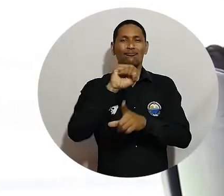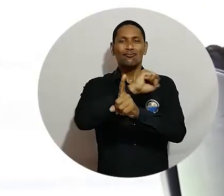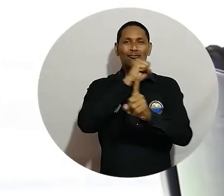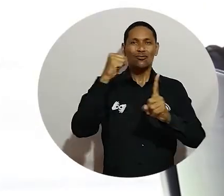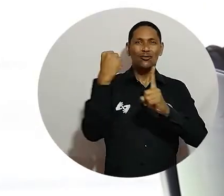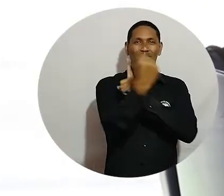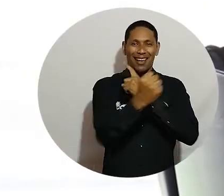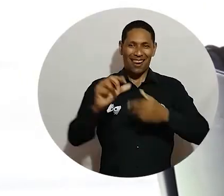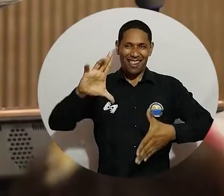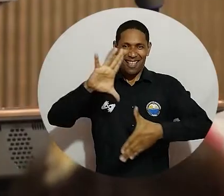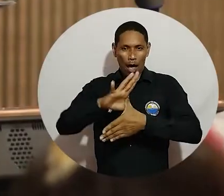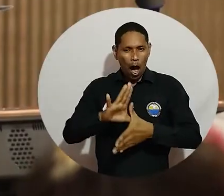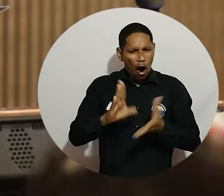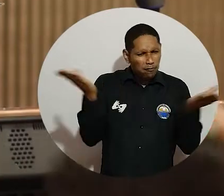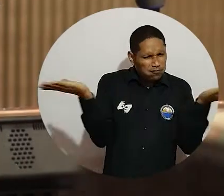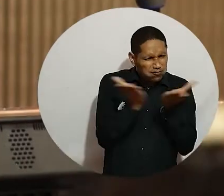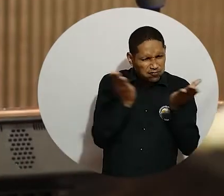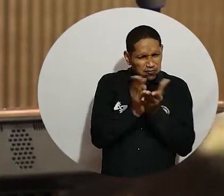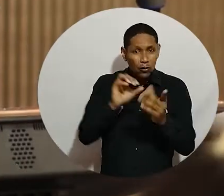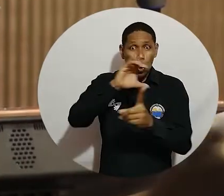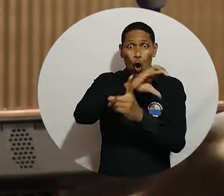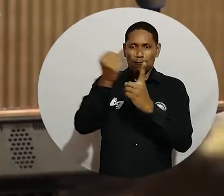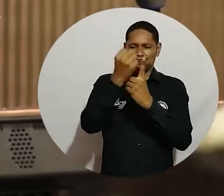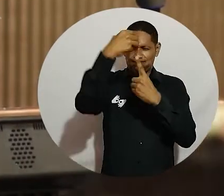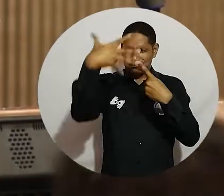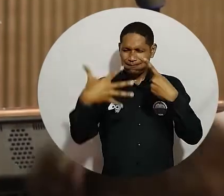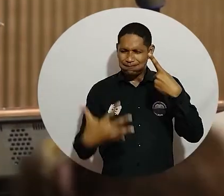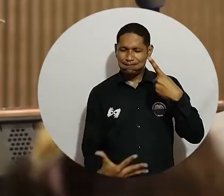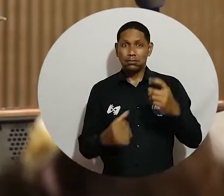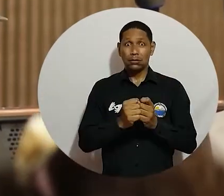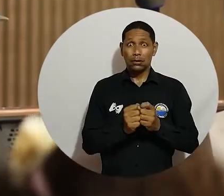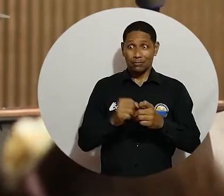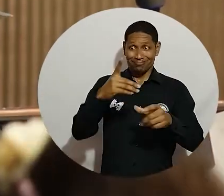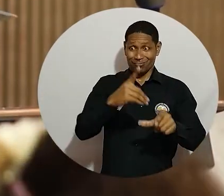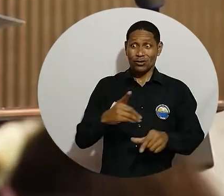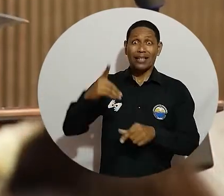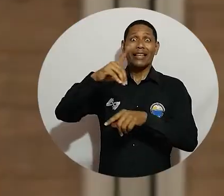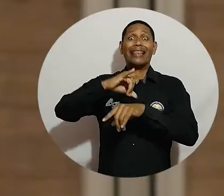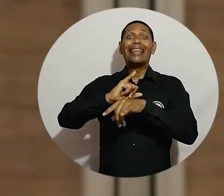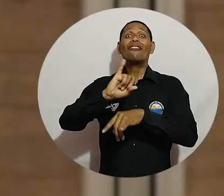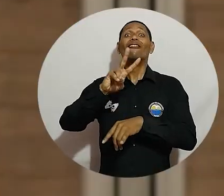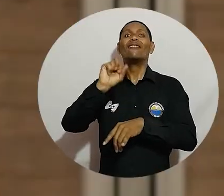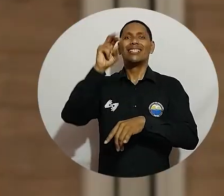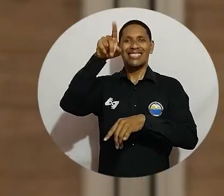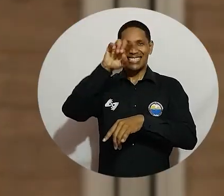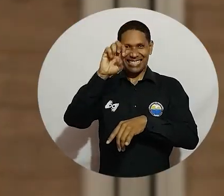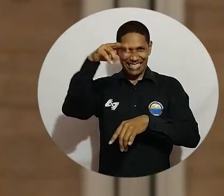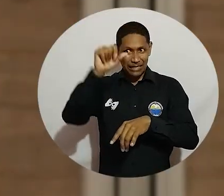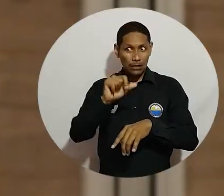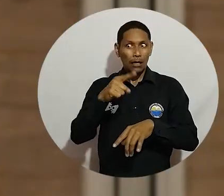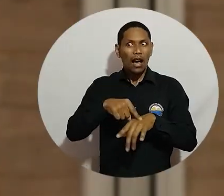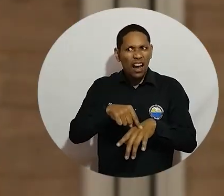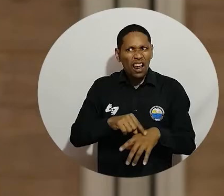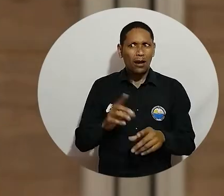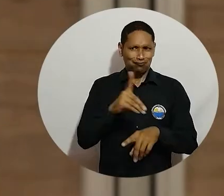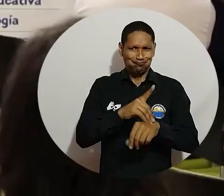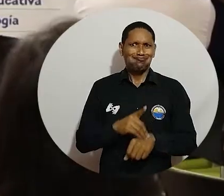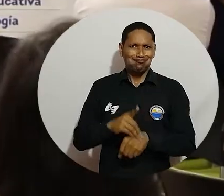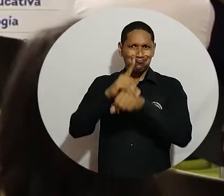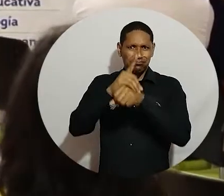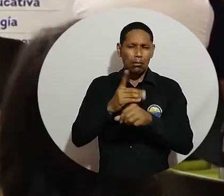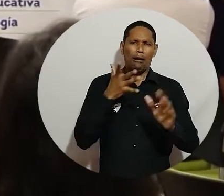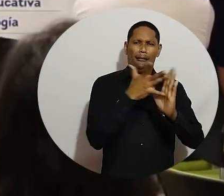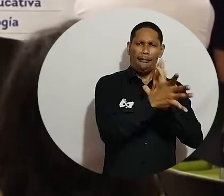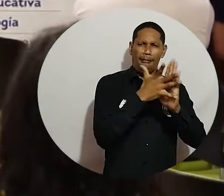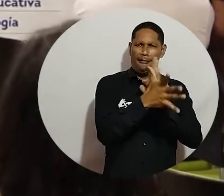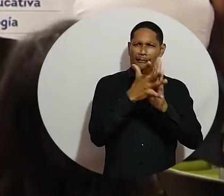Latinoamericana de Estudios Interculturales, donde el doctor Iván Sánchez Fontalbo, director del doctorado en Educación, Interculturalidad y